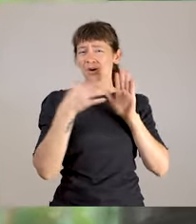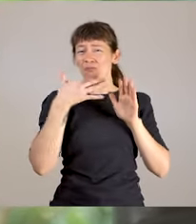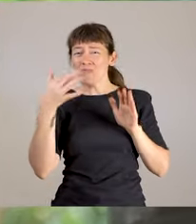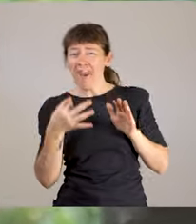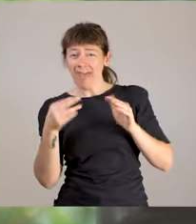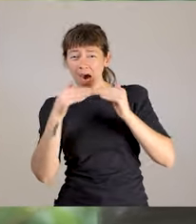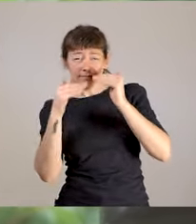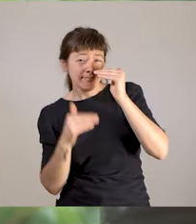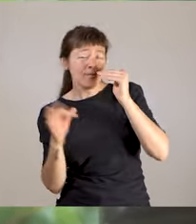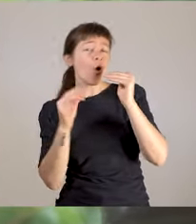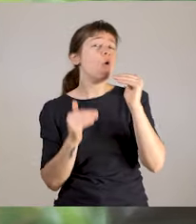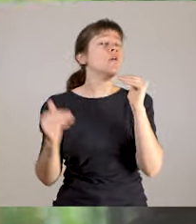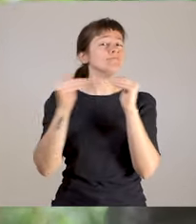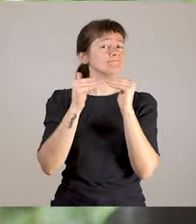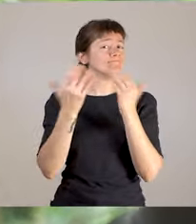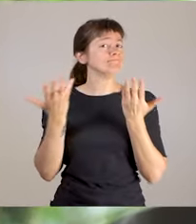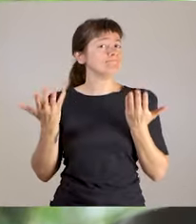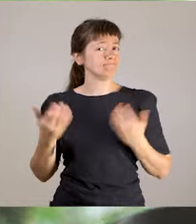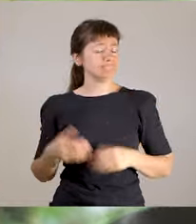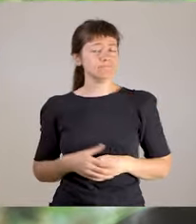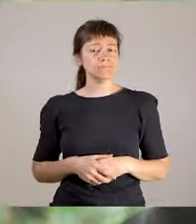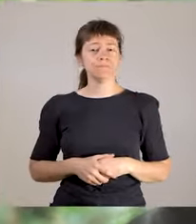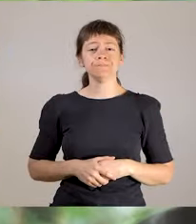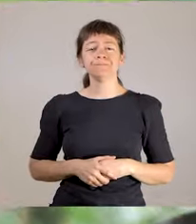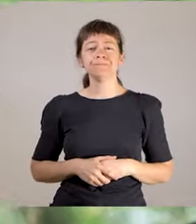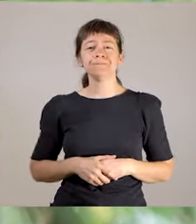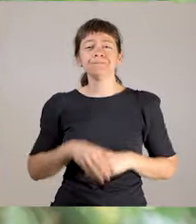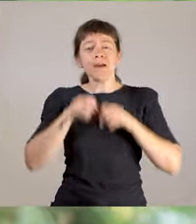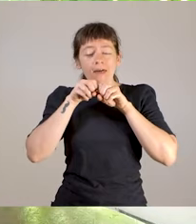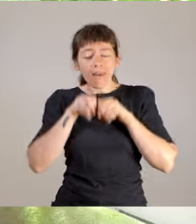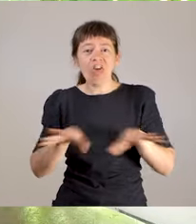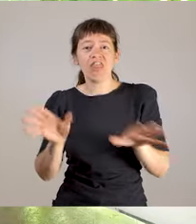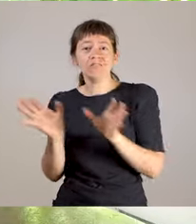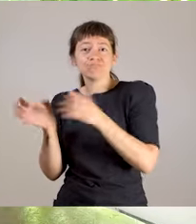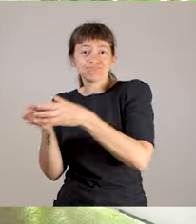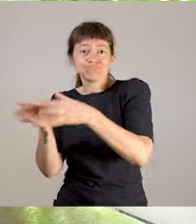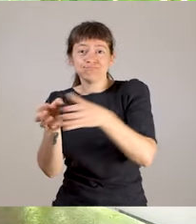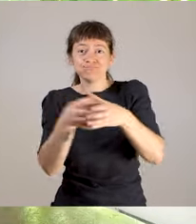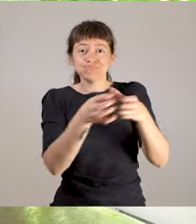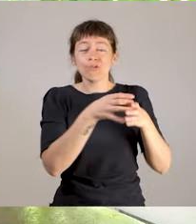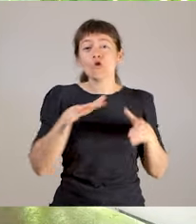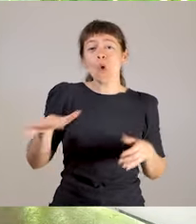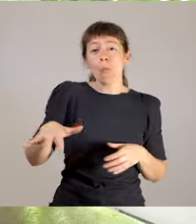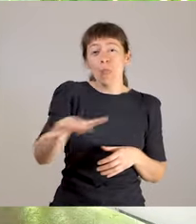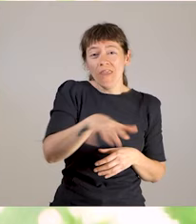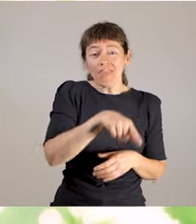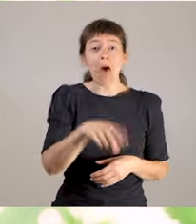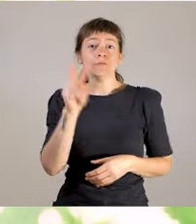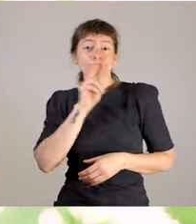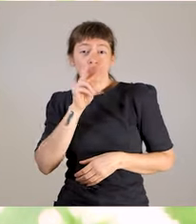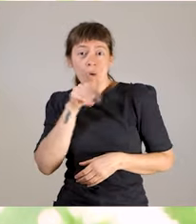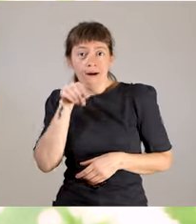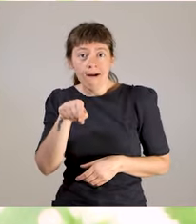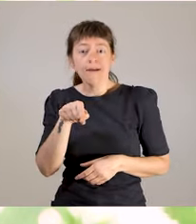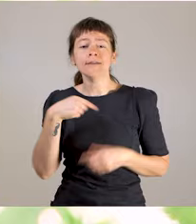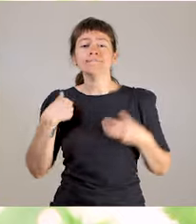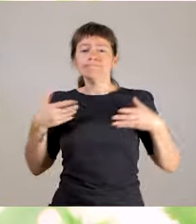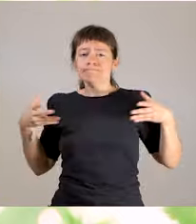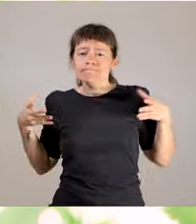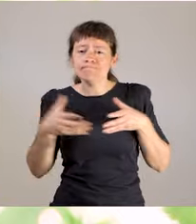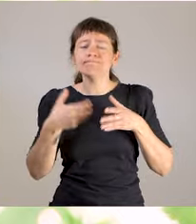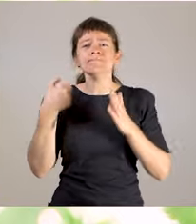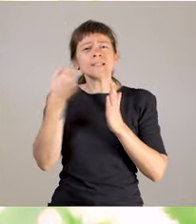En estas redes de mujeres indígenas, en estas redes de organizaciones indígenas, en estas redes de comunidades indígenas, es lo que nosotras